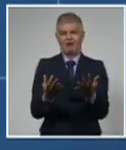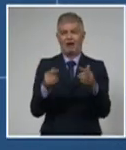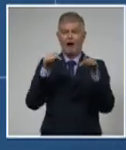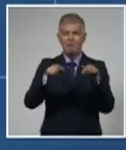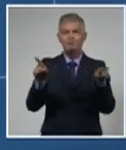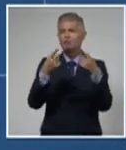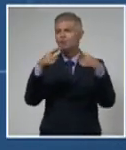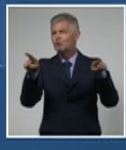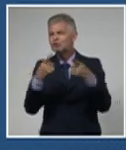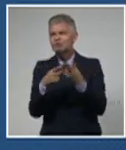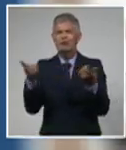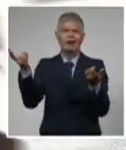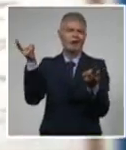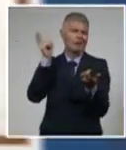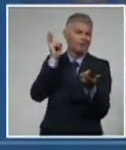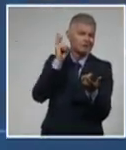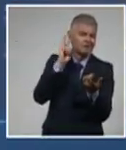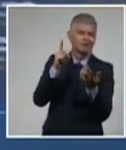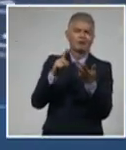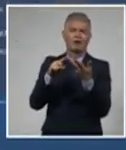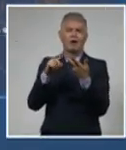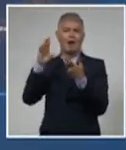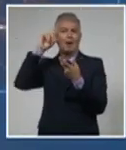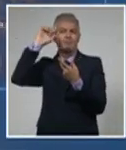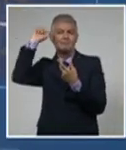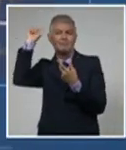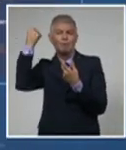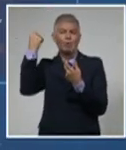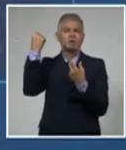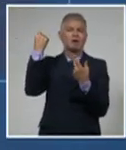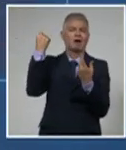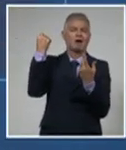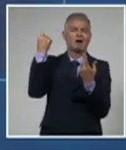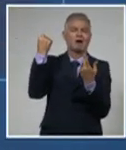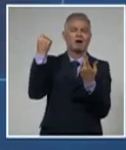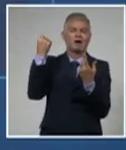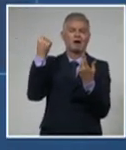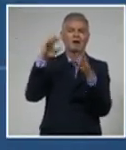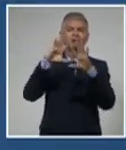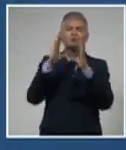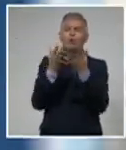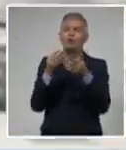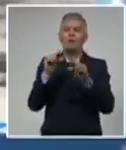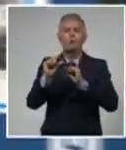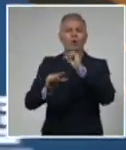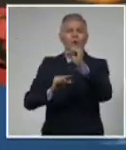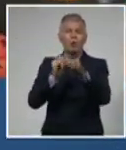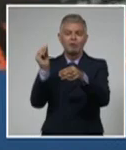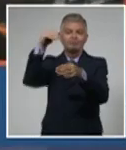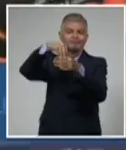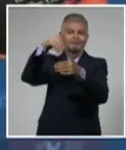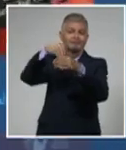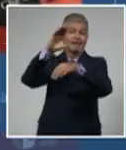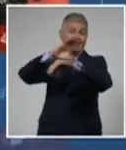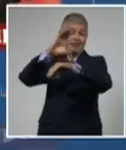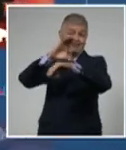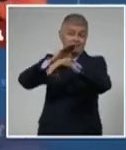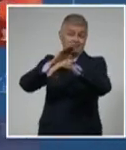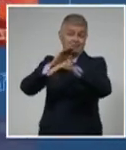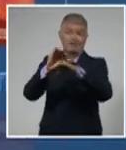sonido memoria que se va haciendo digital iconografías